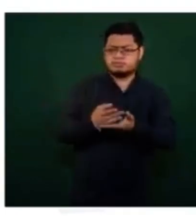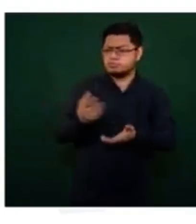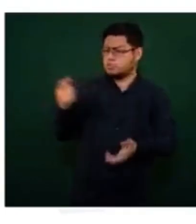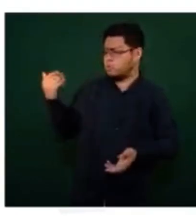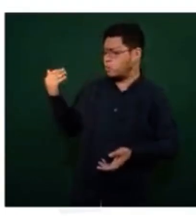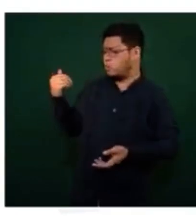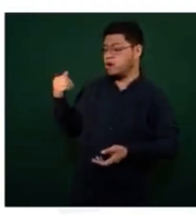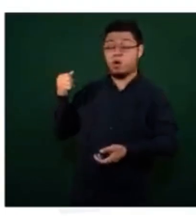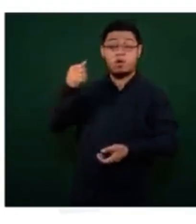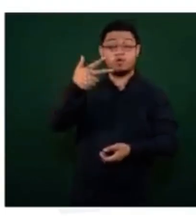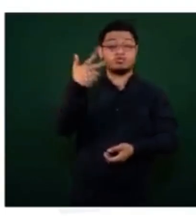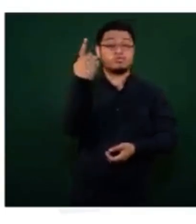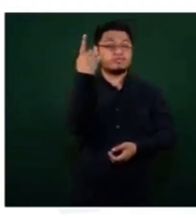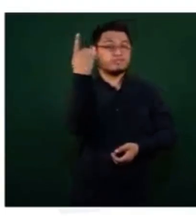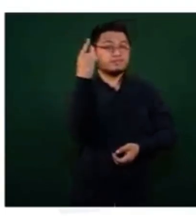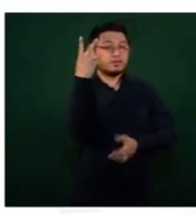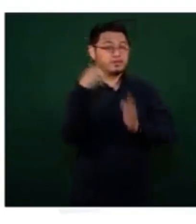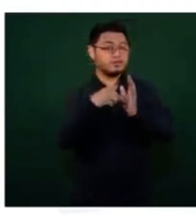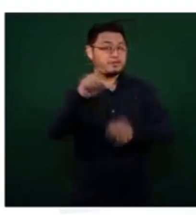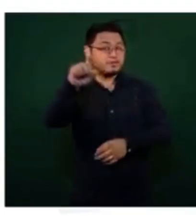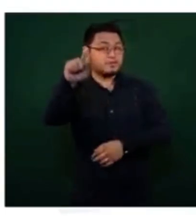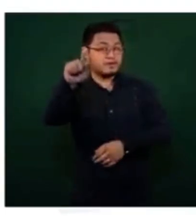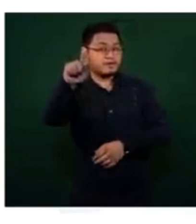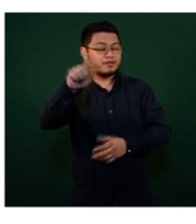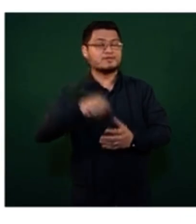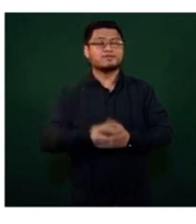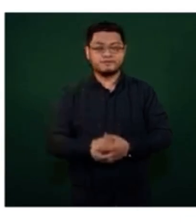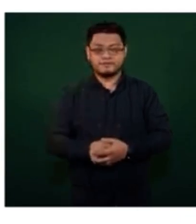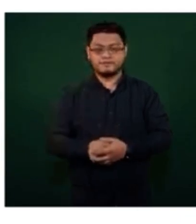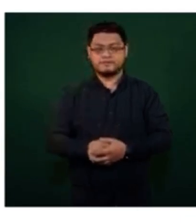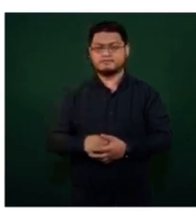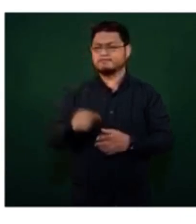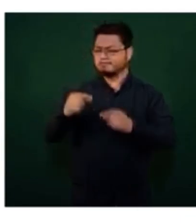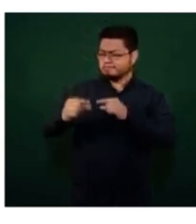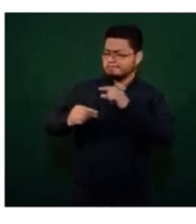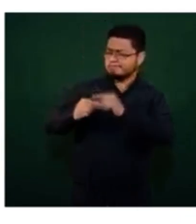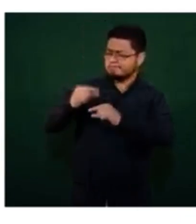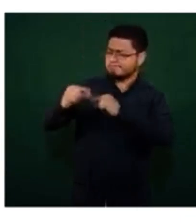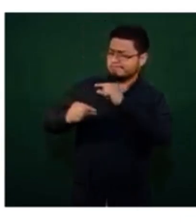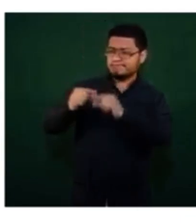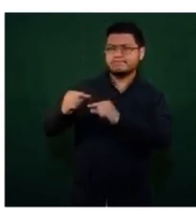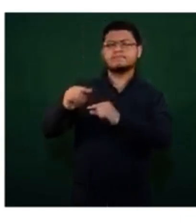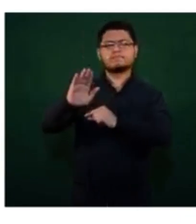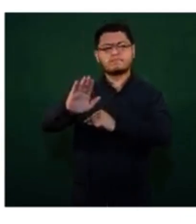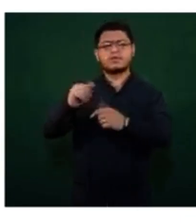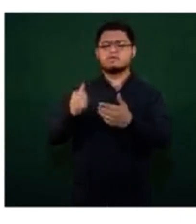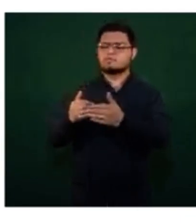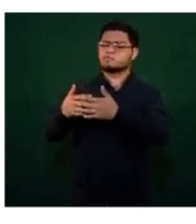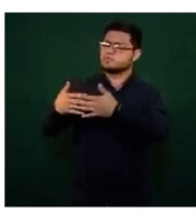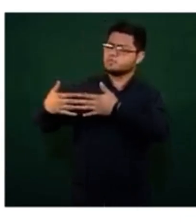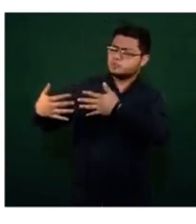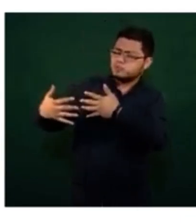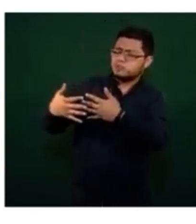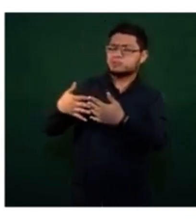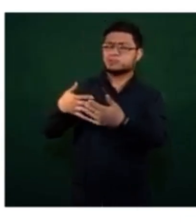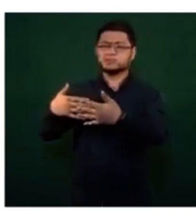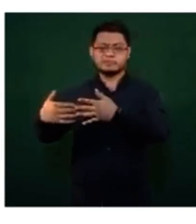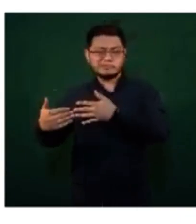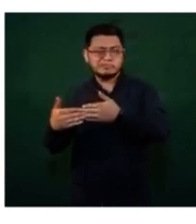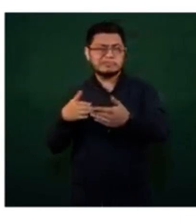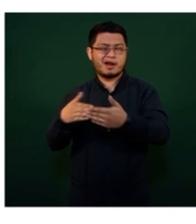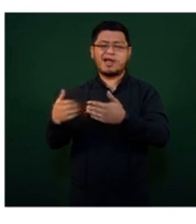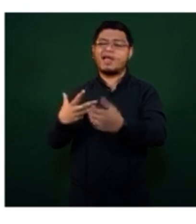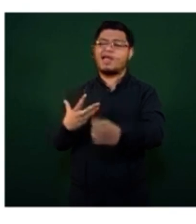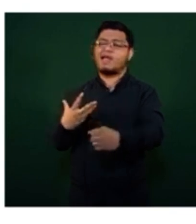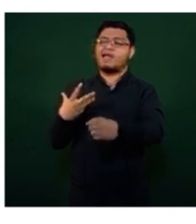diciembre de 2020 se fueron cumpliendo una a una, pero también con la flexibilidad de adaptarnos a la realidad cambiante que